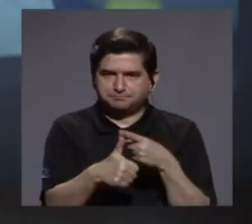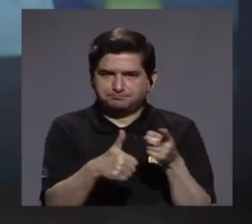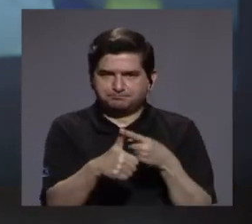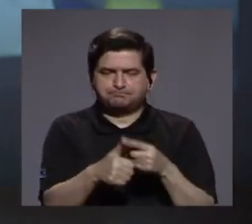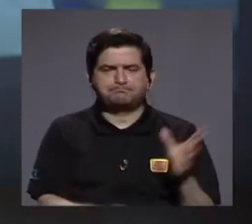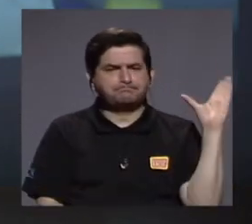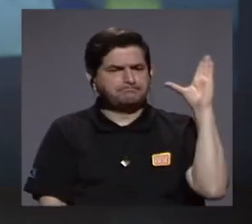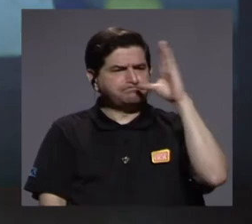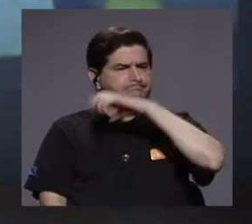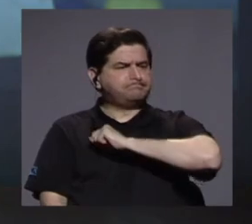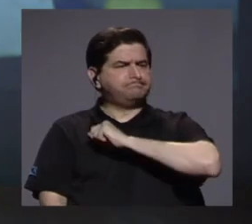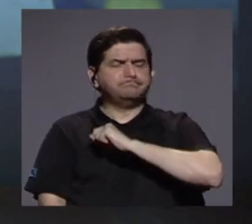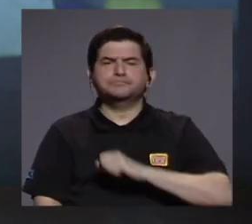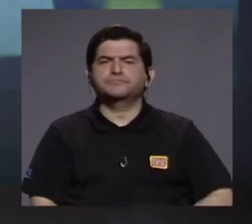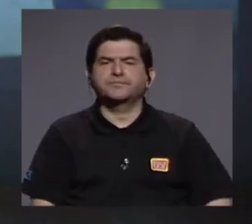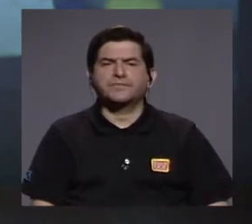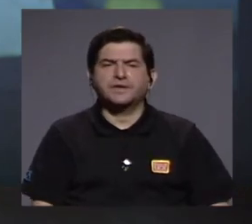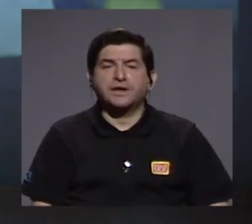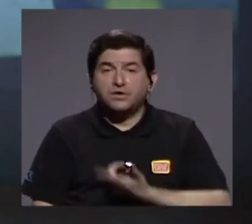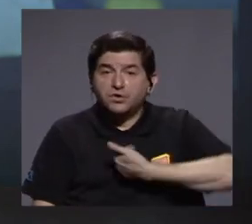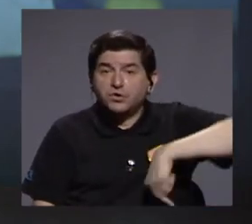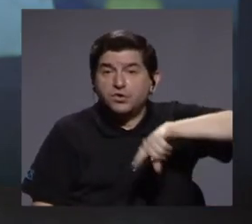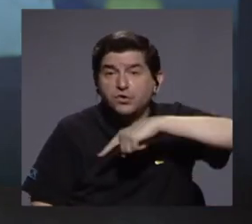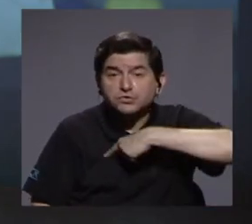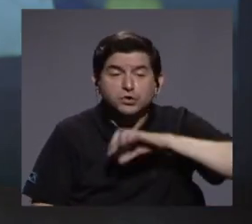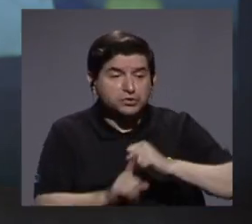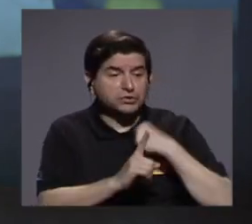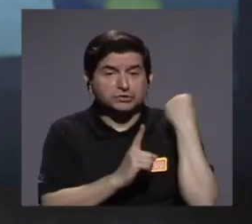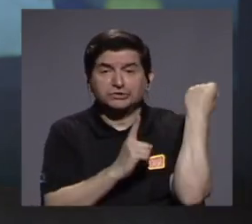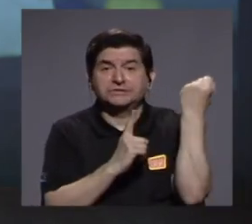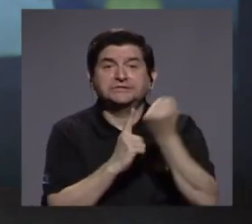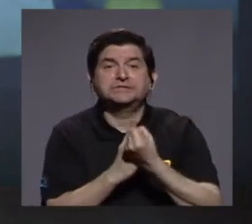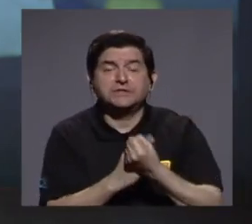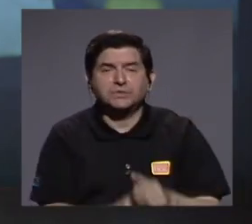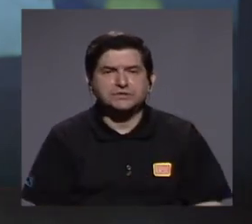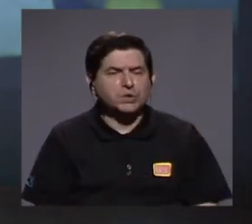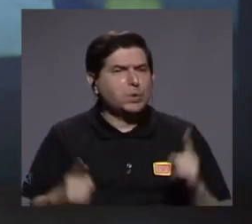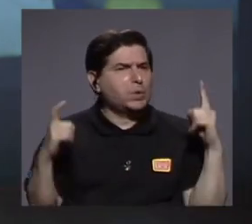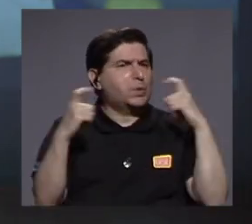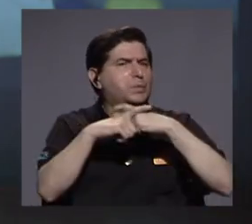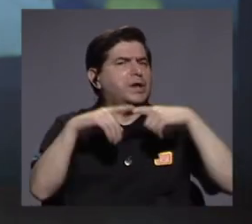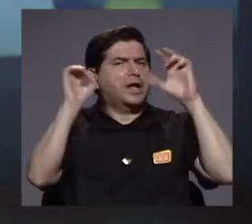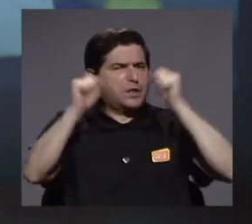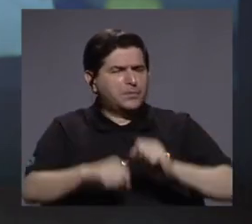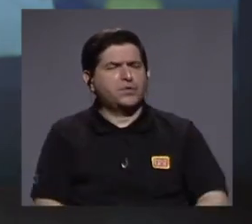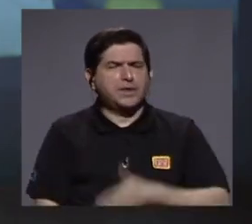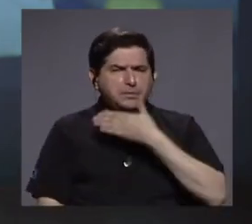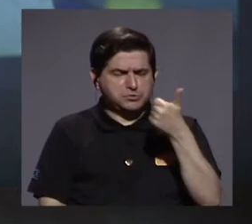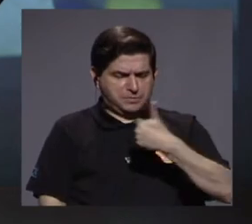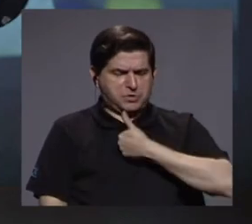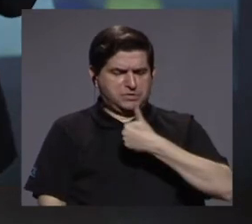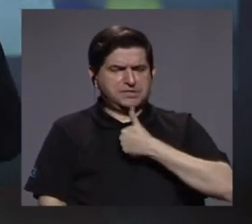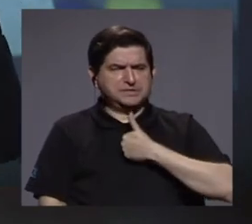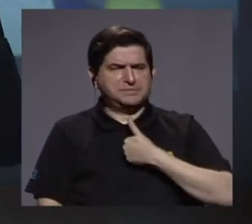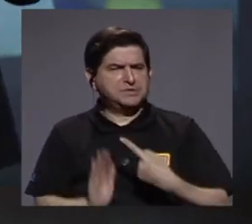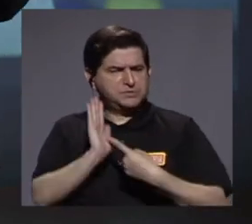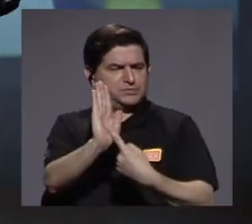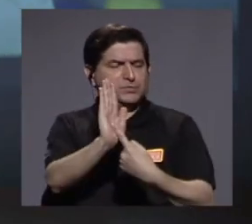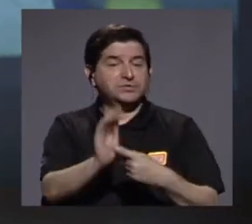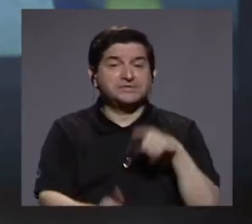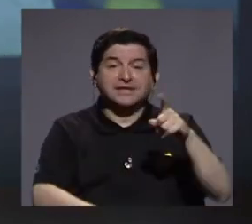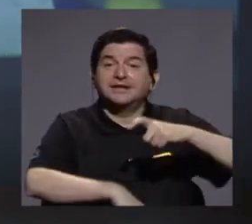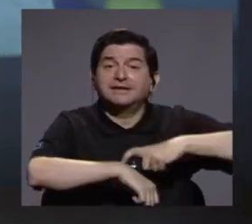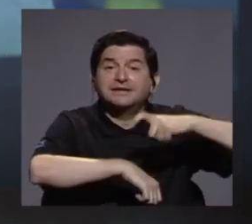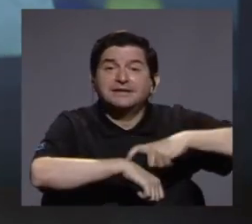nos dimos cuenta que cuando estamos en una situación muy compleja podemos sacar lo mejor de nosotros mismos y logramos ahí